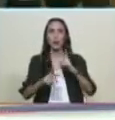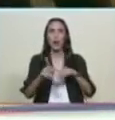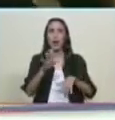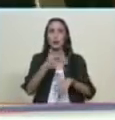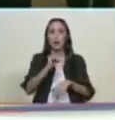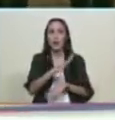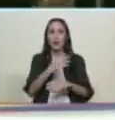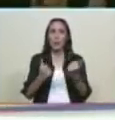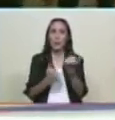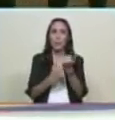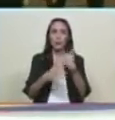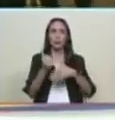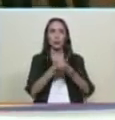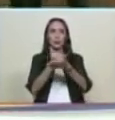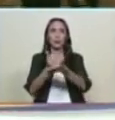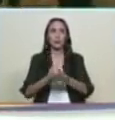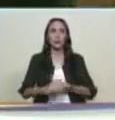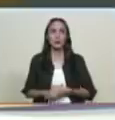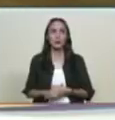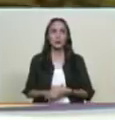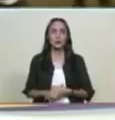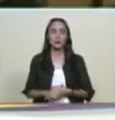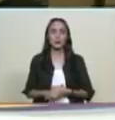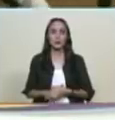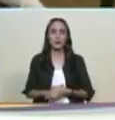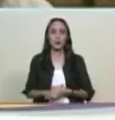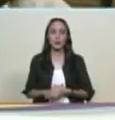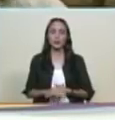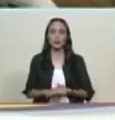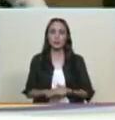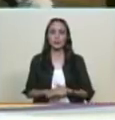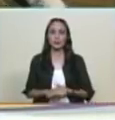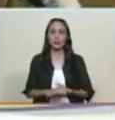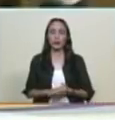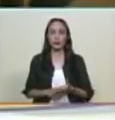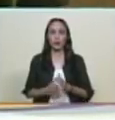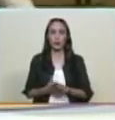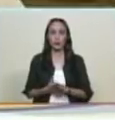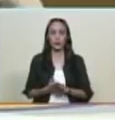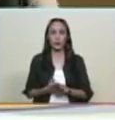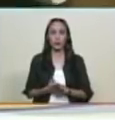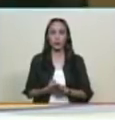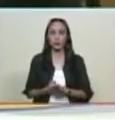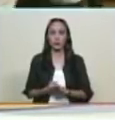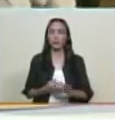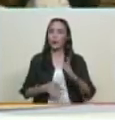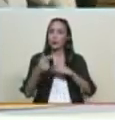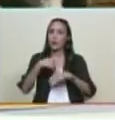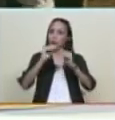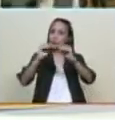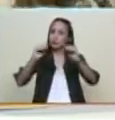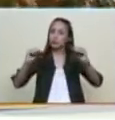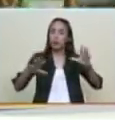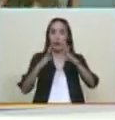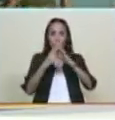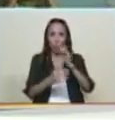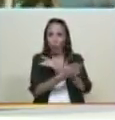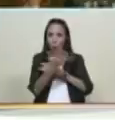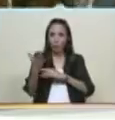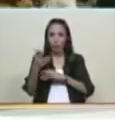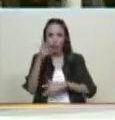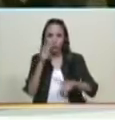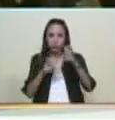ayude quien lo auxilie quien lo acompañe ¿verdad? eso es lo mayor yo le pediría a todos los que me escuchan